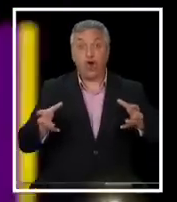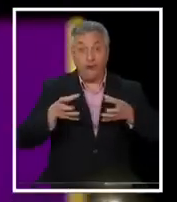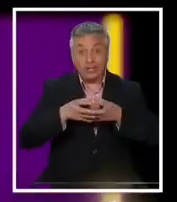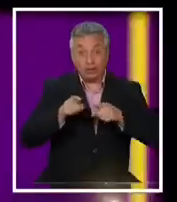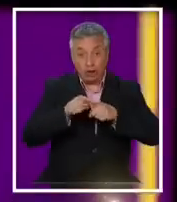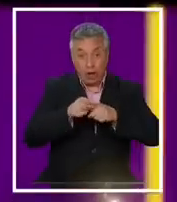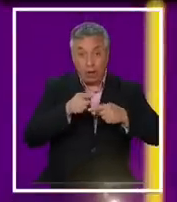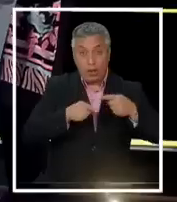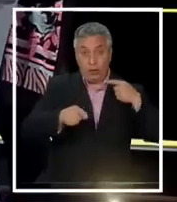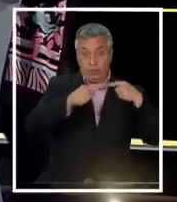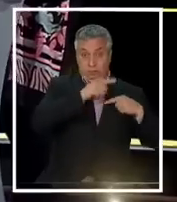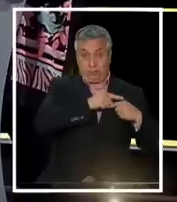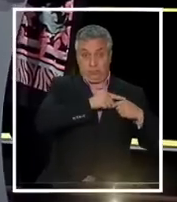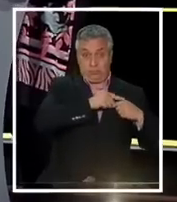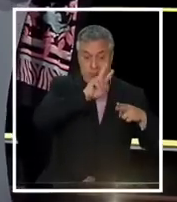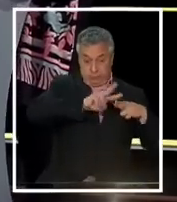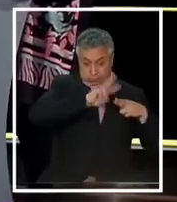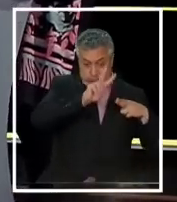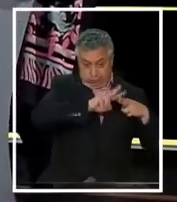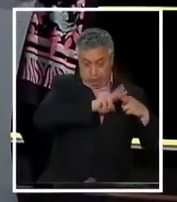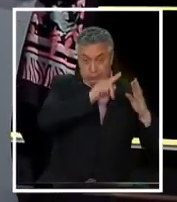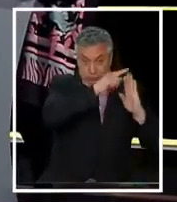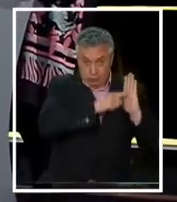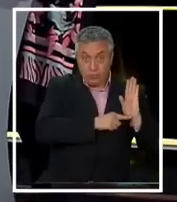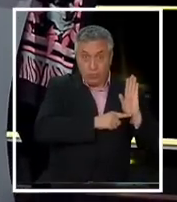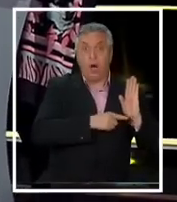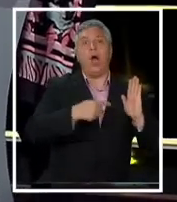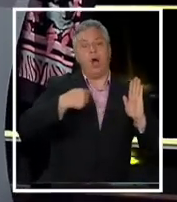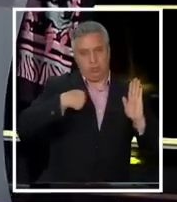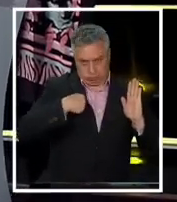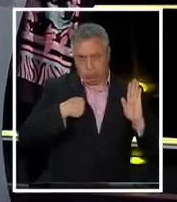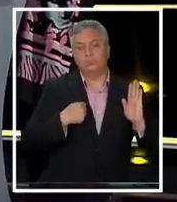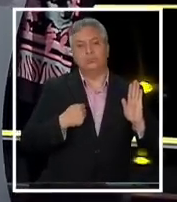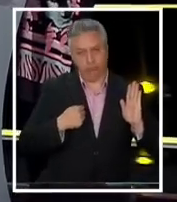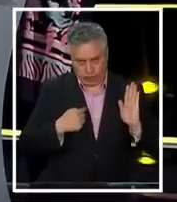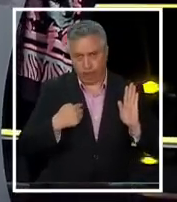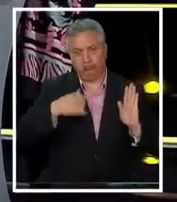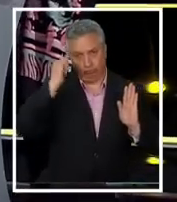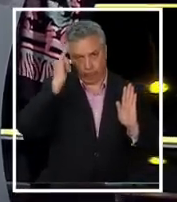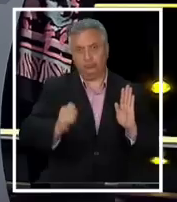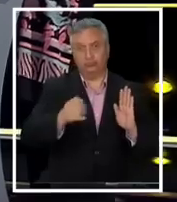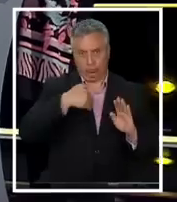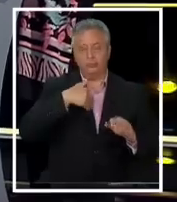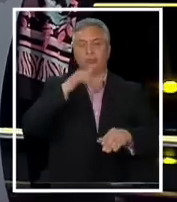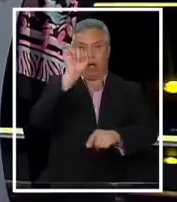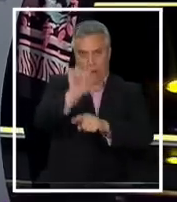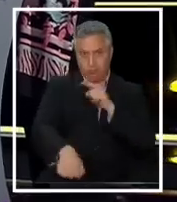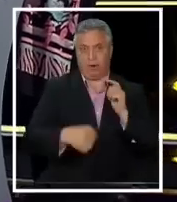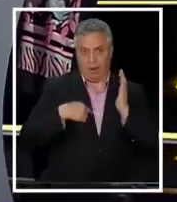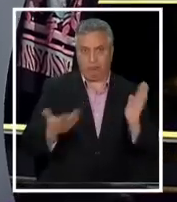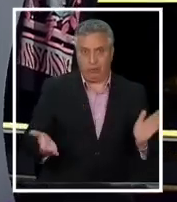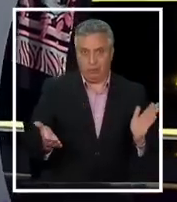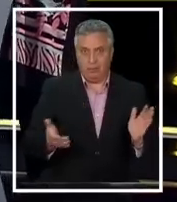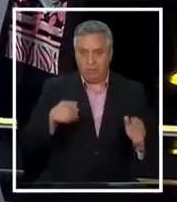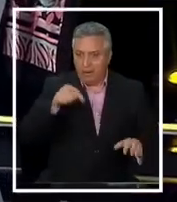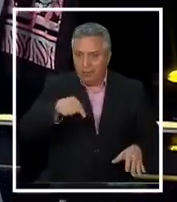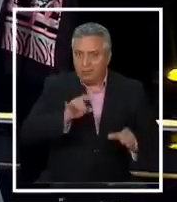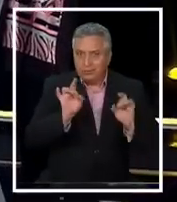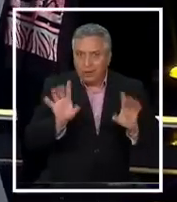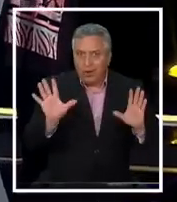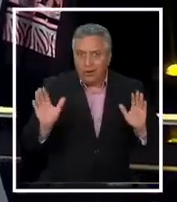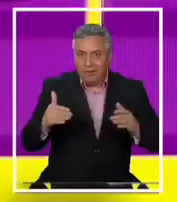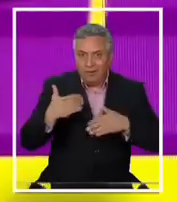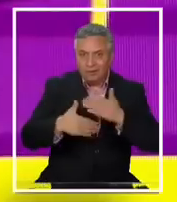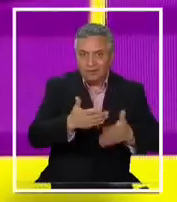volviera atrás y se arreglaran todas estas cosas, créeme que yo sería la primera a estar pidiendo el voto de la tienen algo más que ofrecer en eso, una